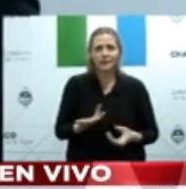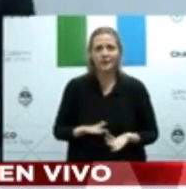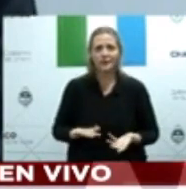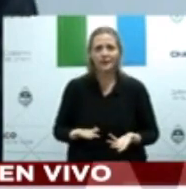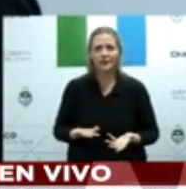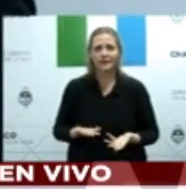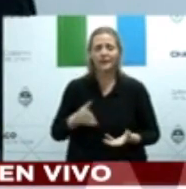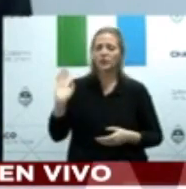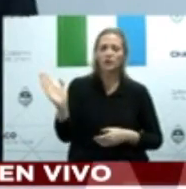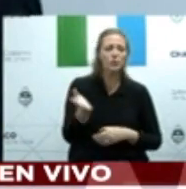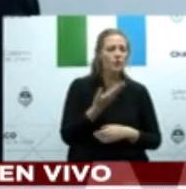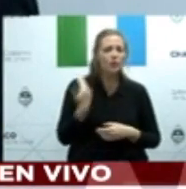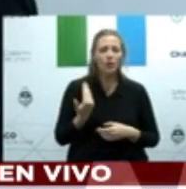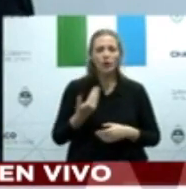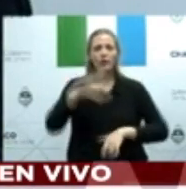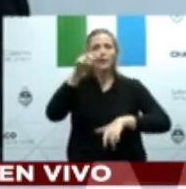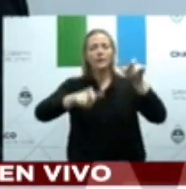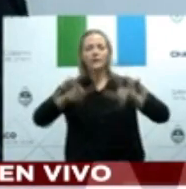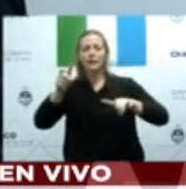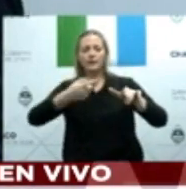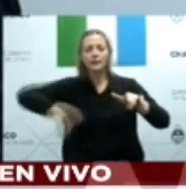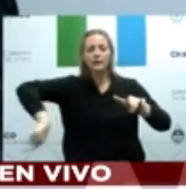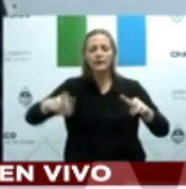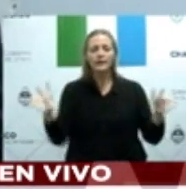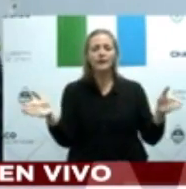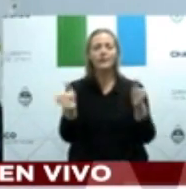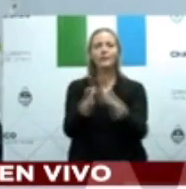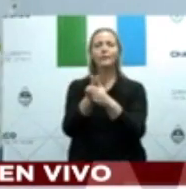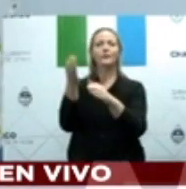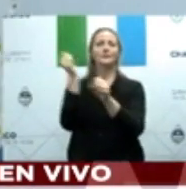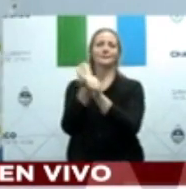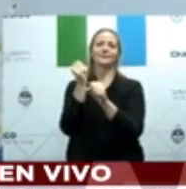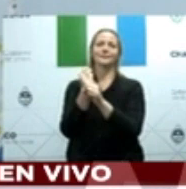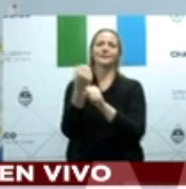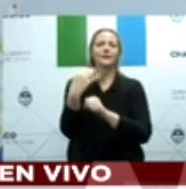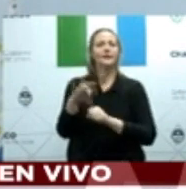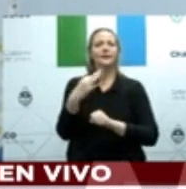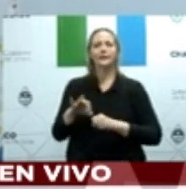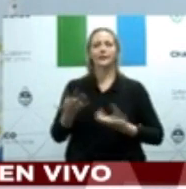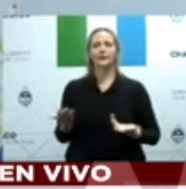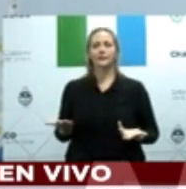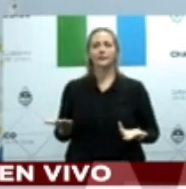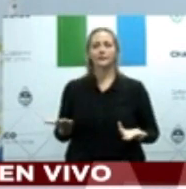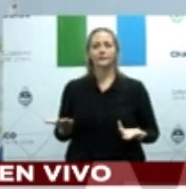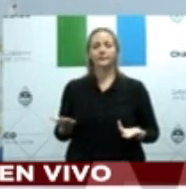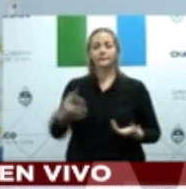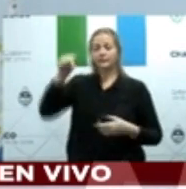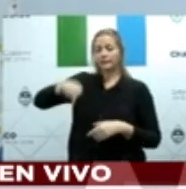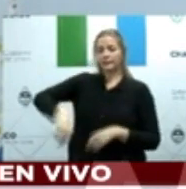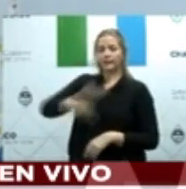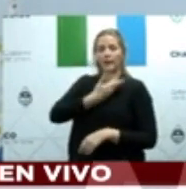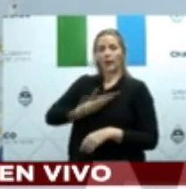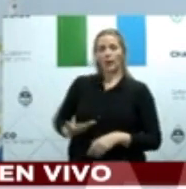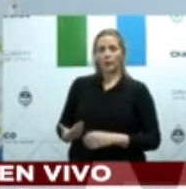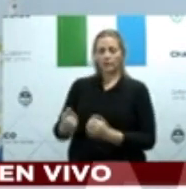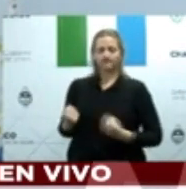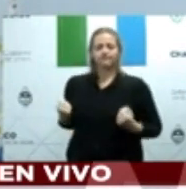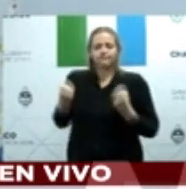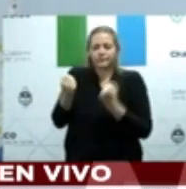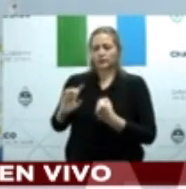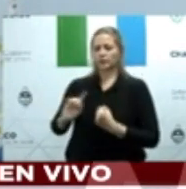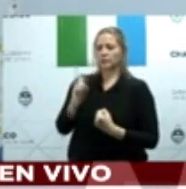hagamos el esfuerzo de nuestra parte, si no hay conciencia individual y colectiva de la sociedad y de la ciudadanía,